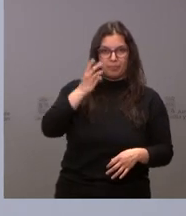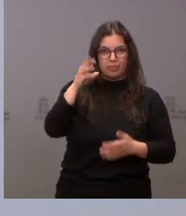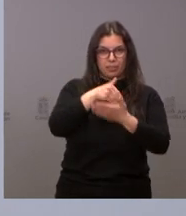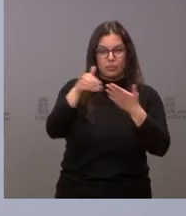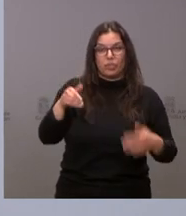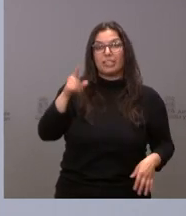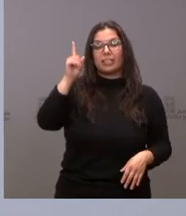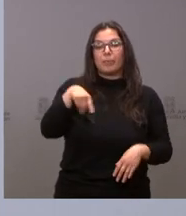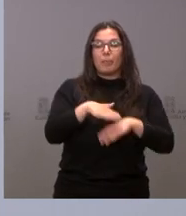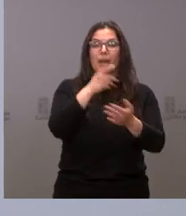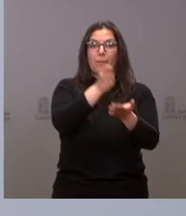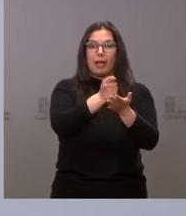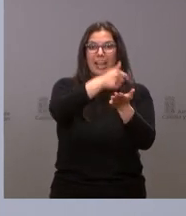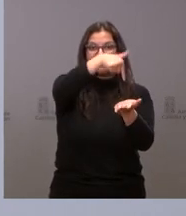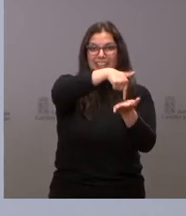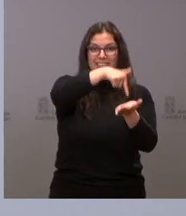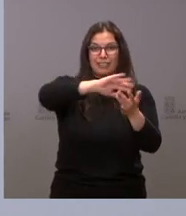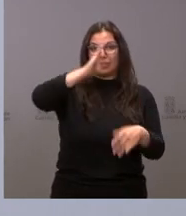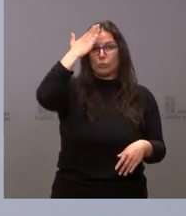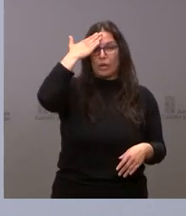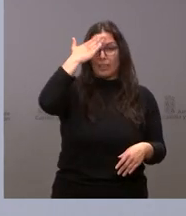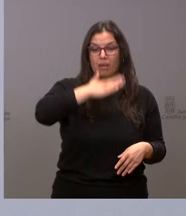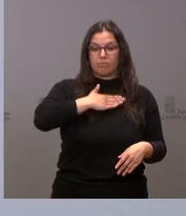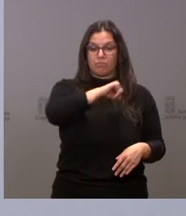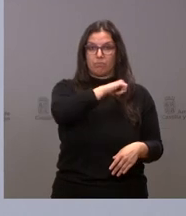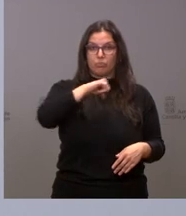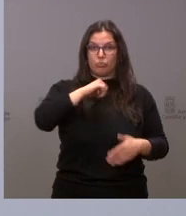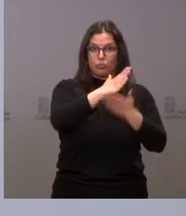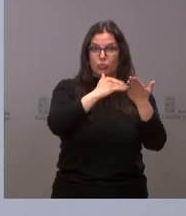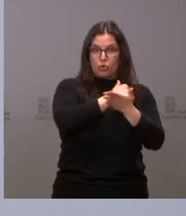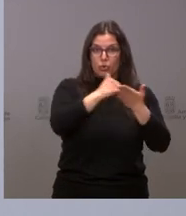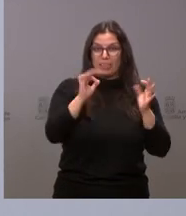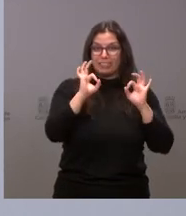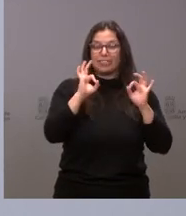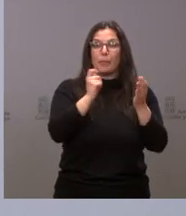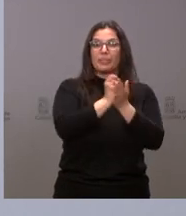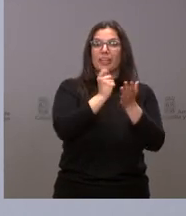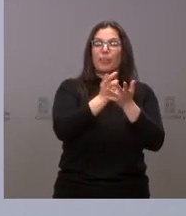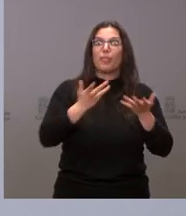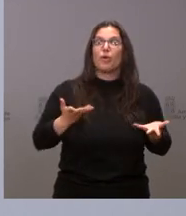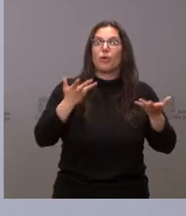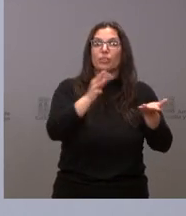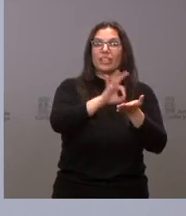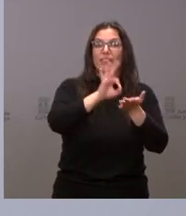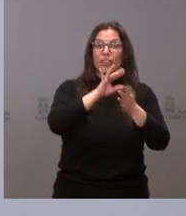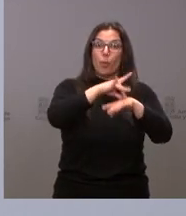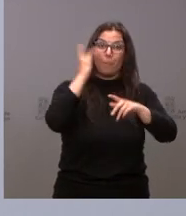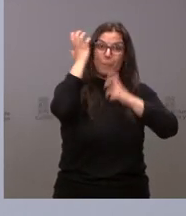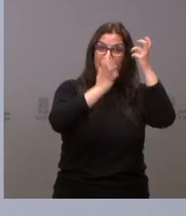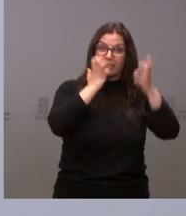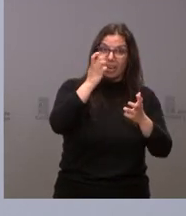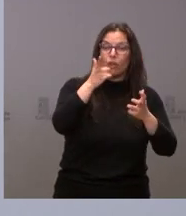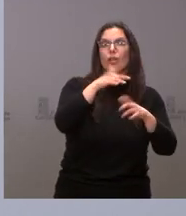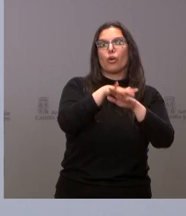pago de las tasas de titularidad autonómica, en concreto de la prestación de servicios veterinarios, se van a